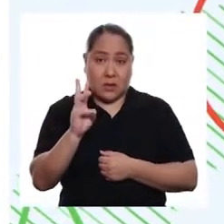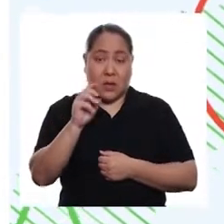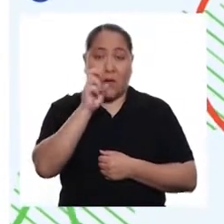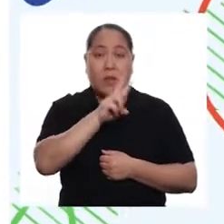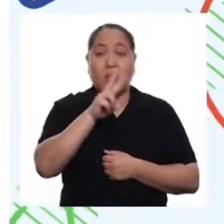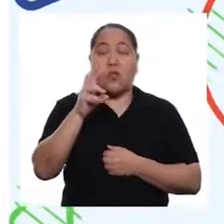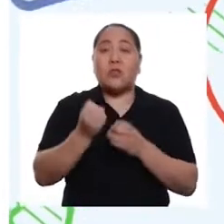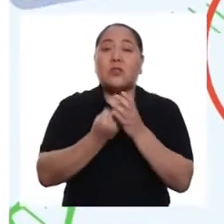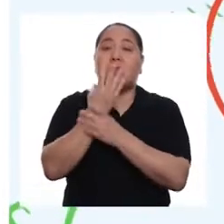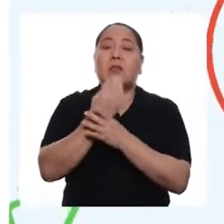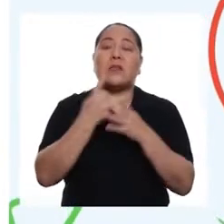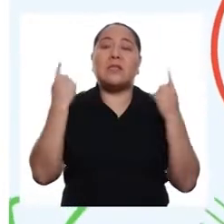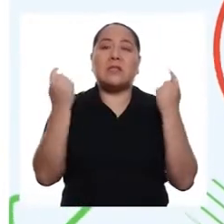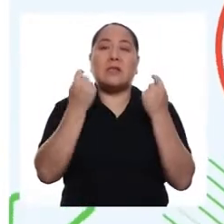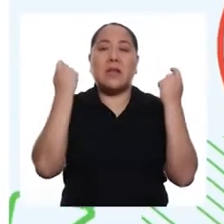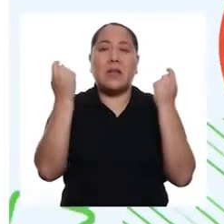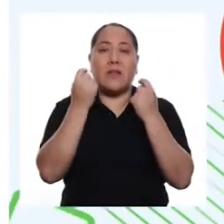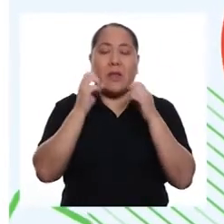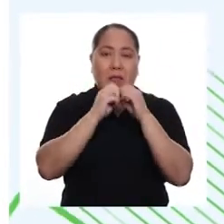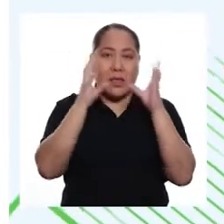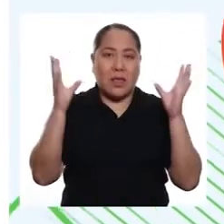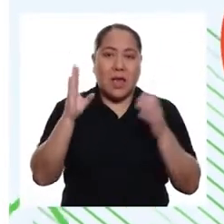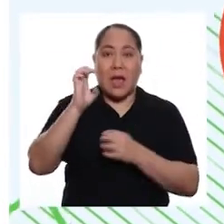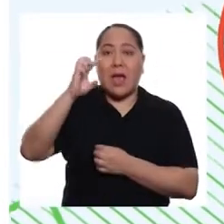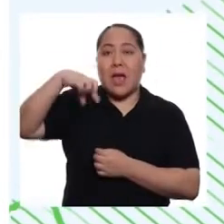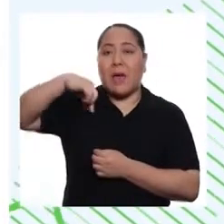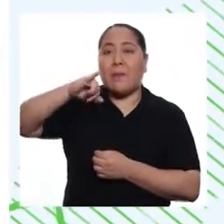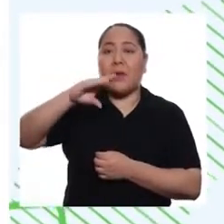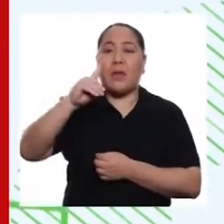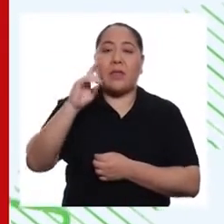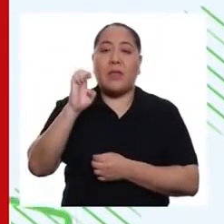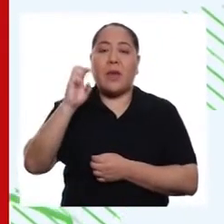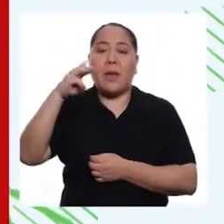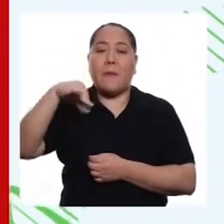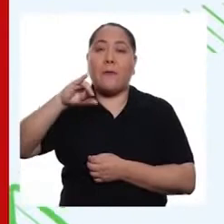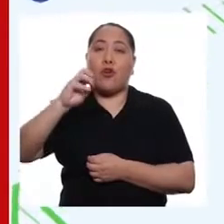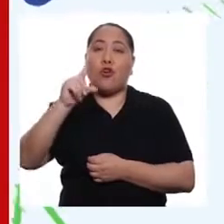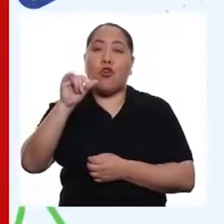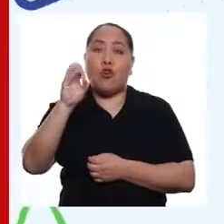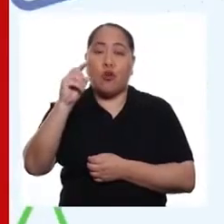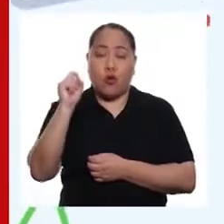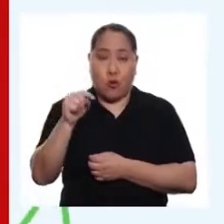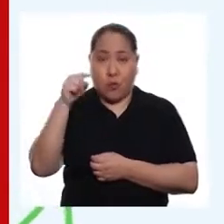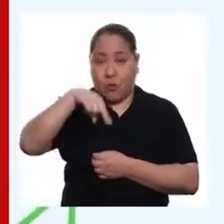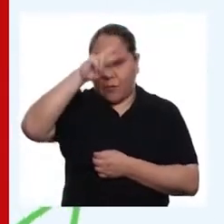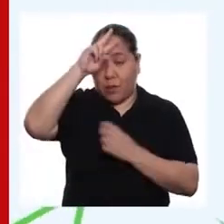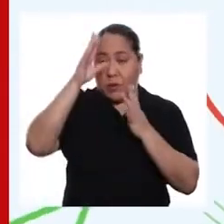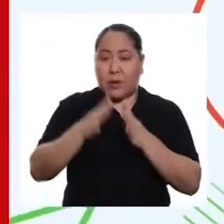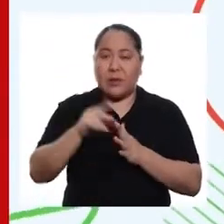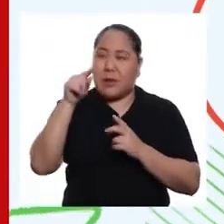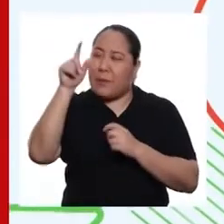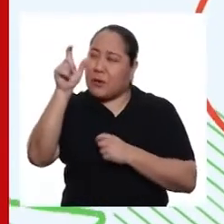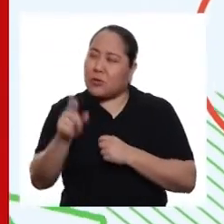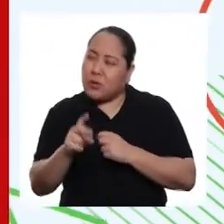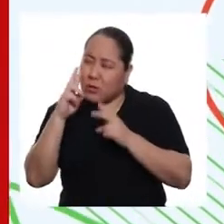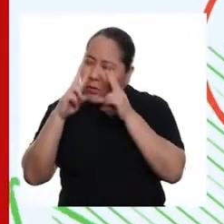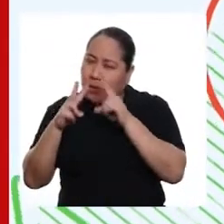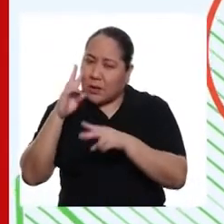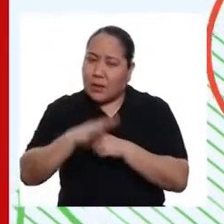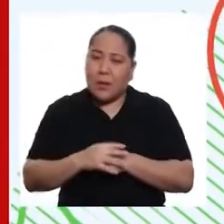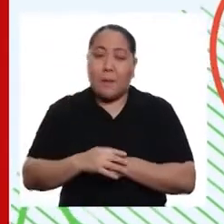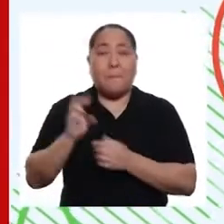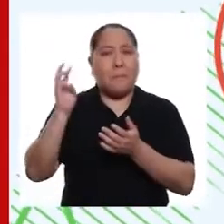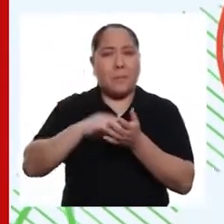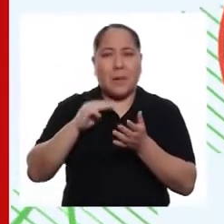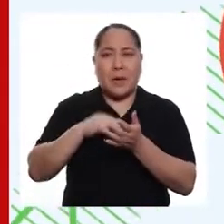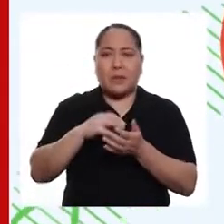el 22 de septiembre, se celebra el Día del Epidemiólogo Peruano. el epidemiólogo es a veces visto como ese personaje que